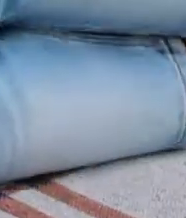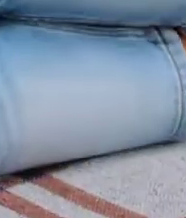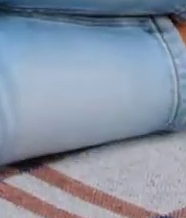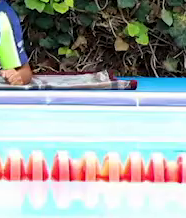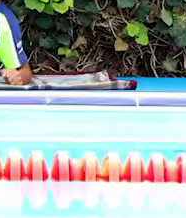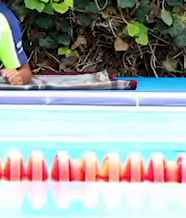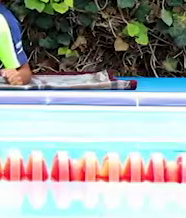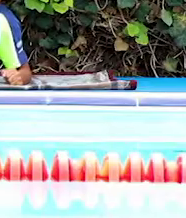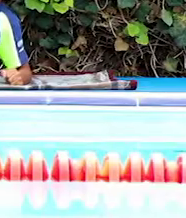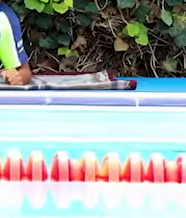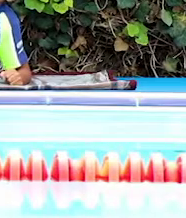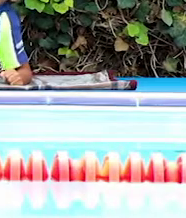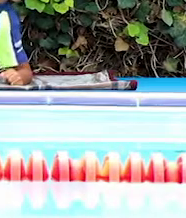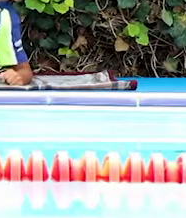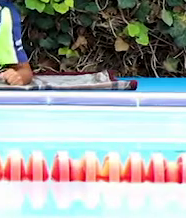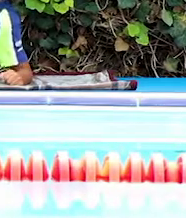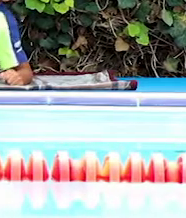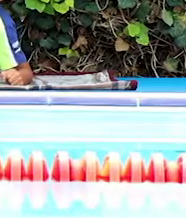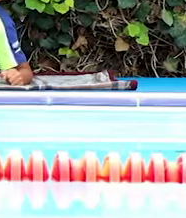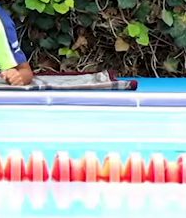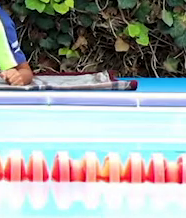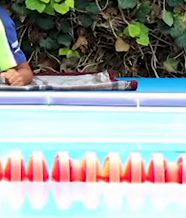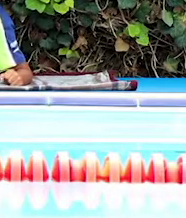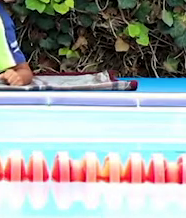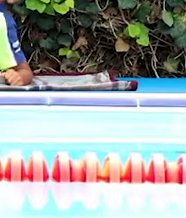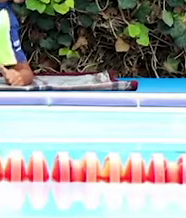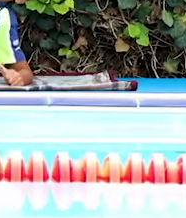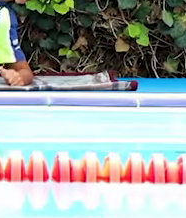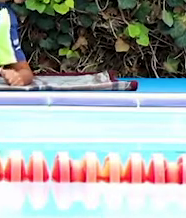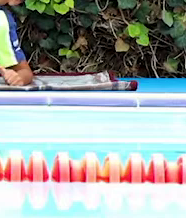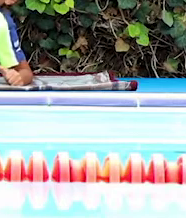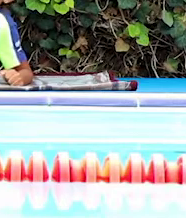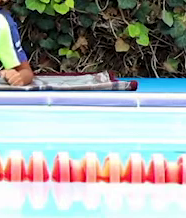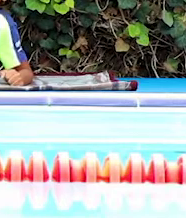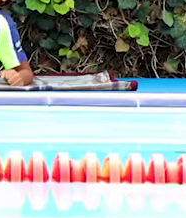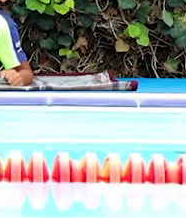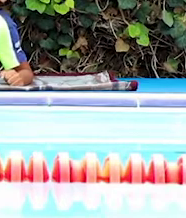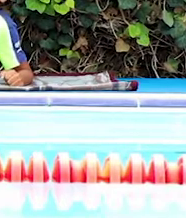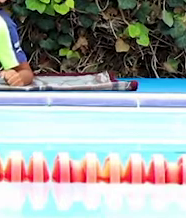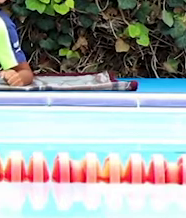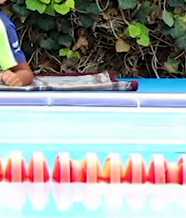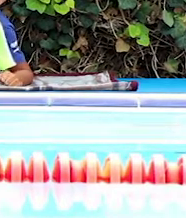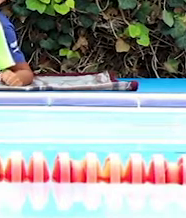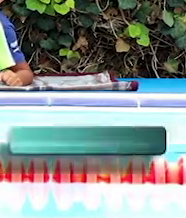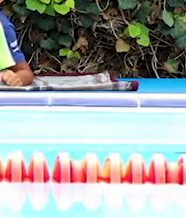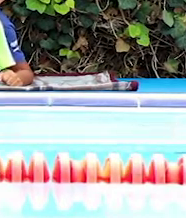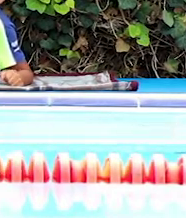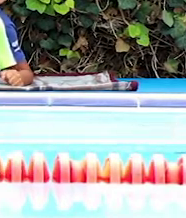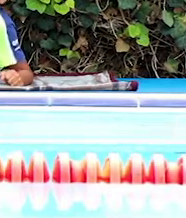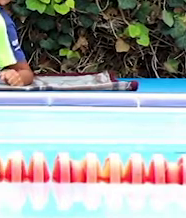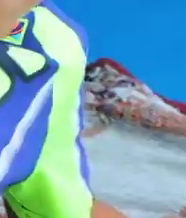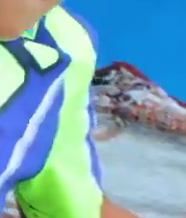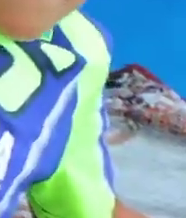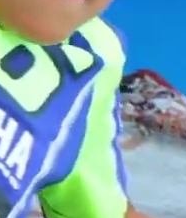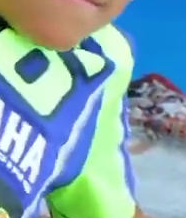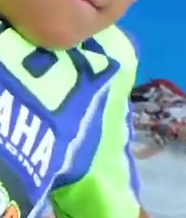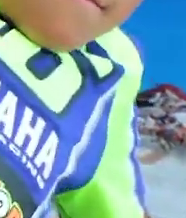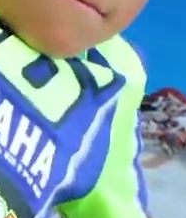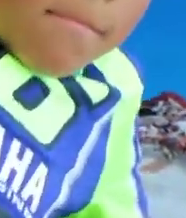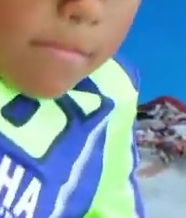Dos. Una. Dos. Tres. Respiramos.